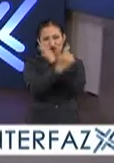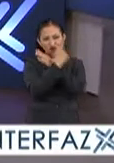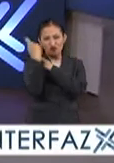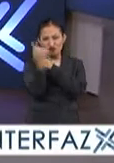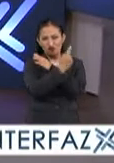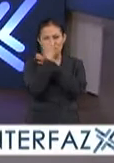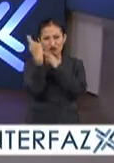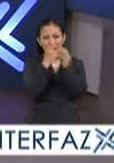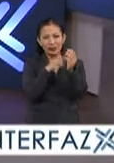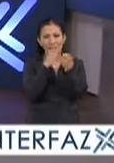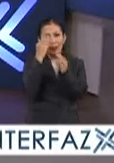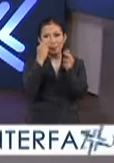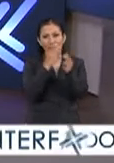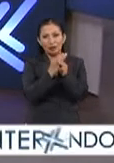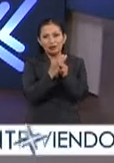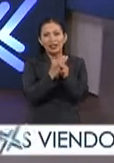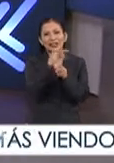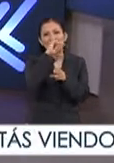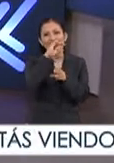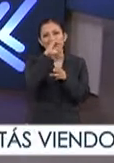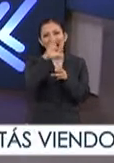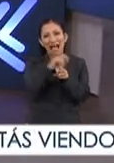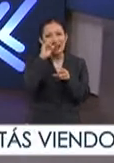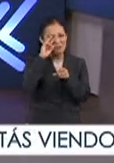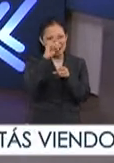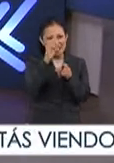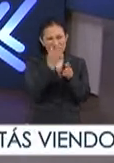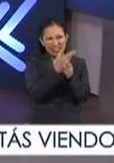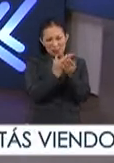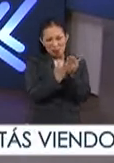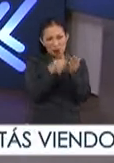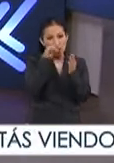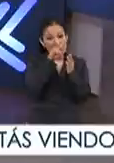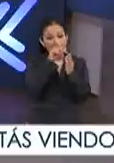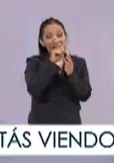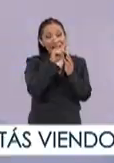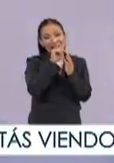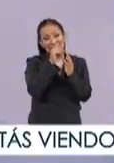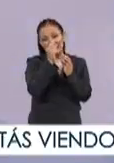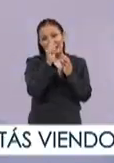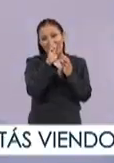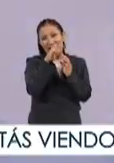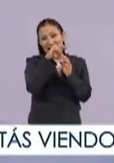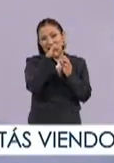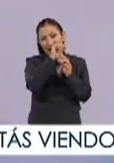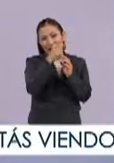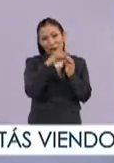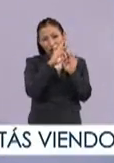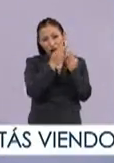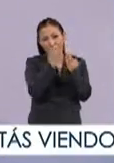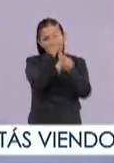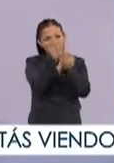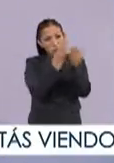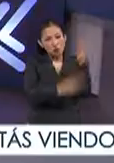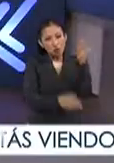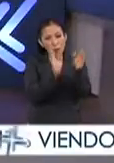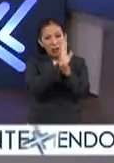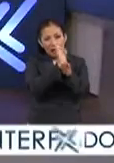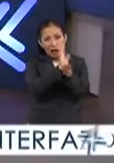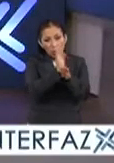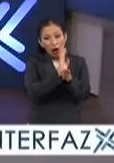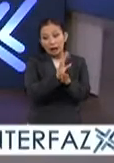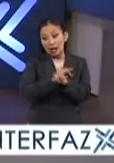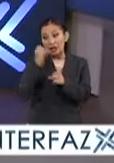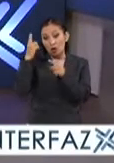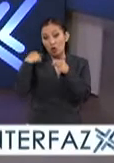El extraño mundo de Jack etcétera que es esta técnica tan innovadora y que por ejemplo hay galardones